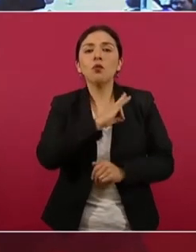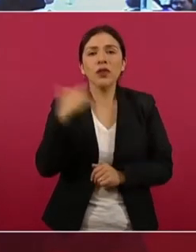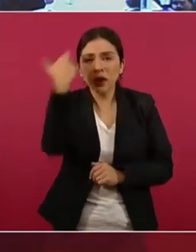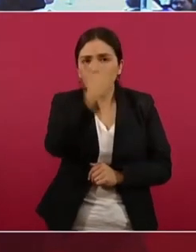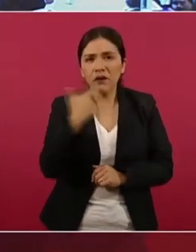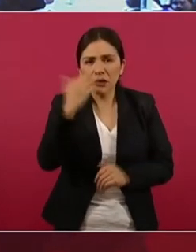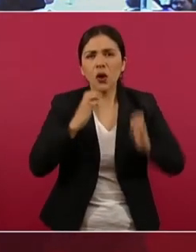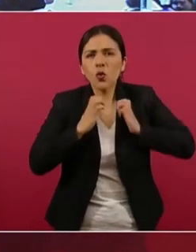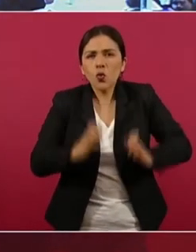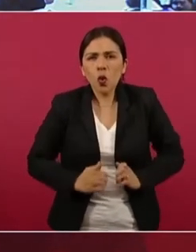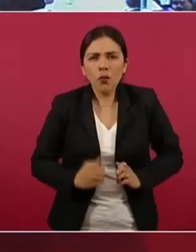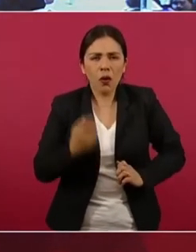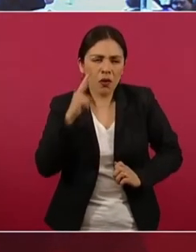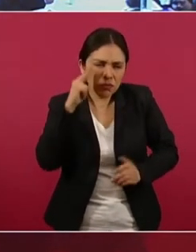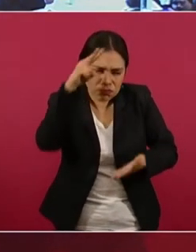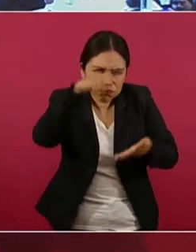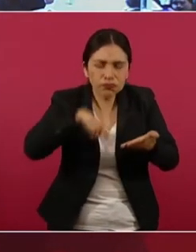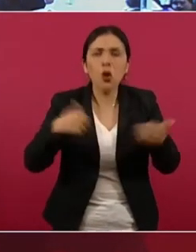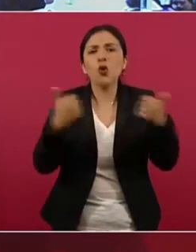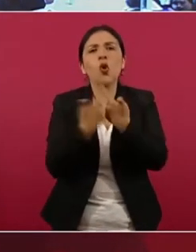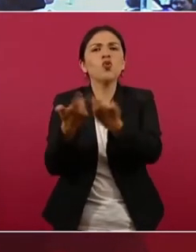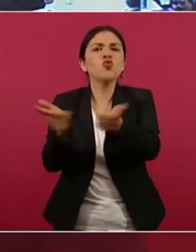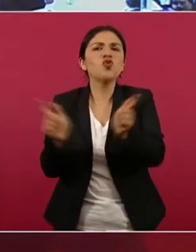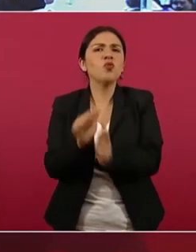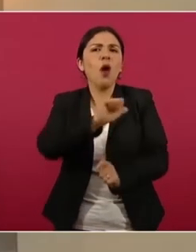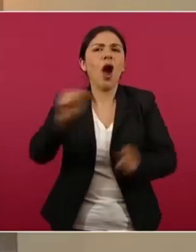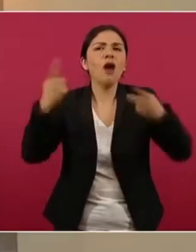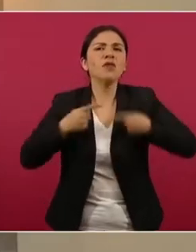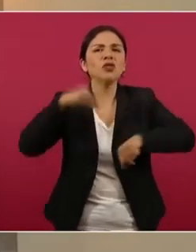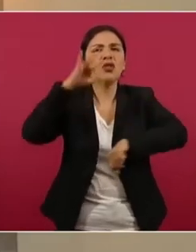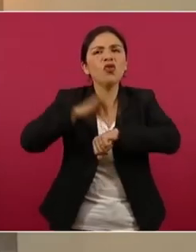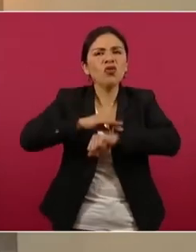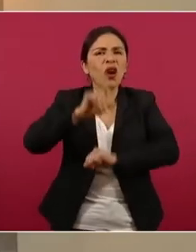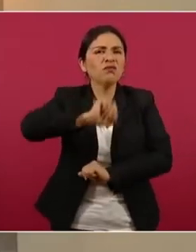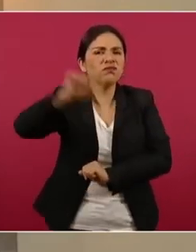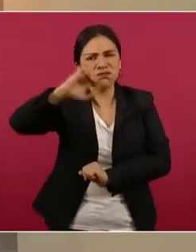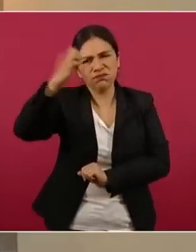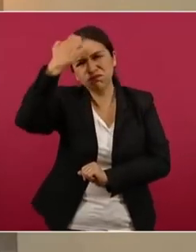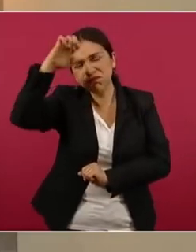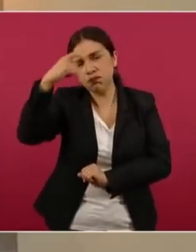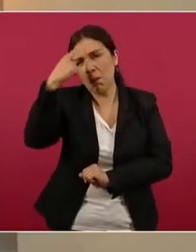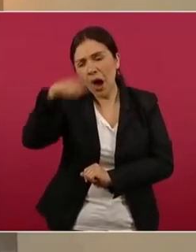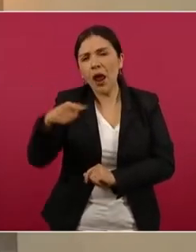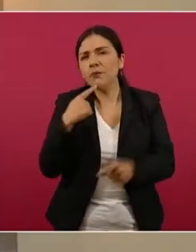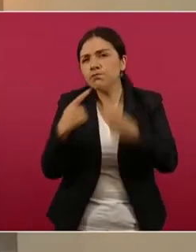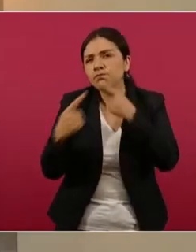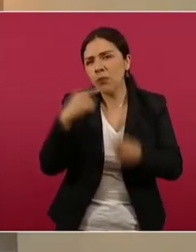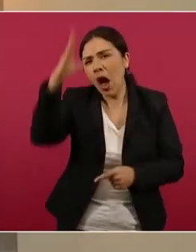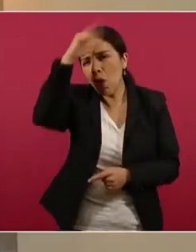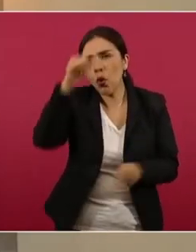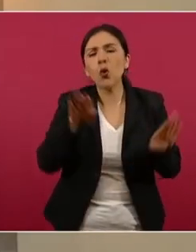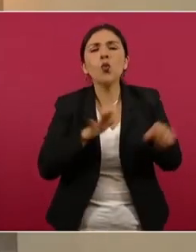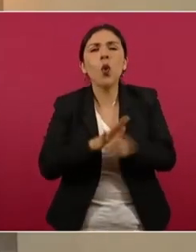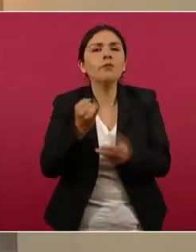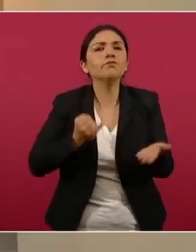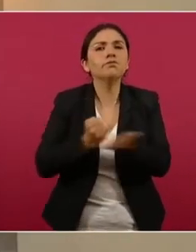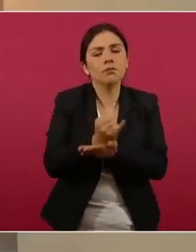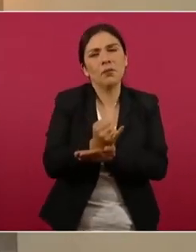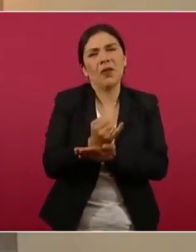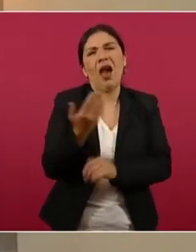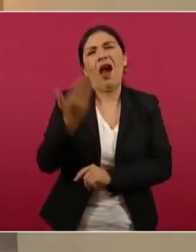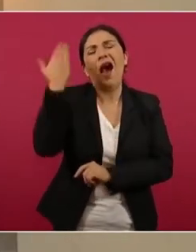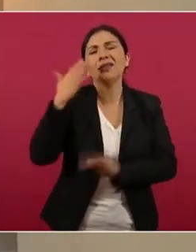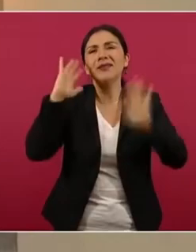del cuerpo a través del grupo de expertos y expertas médicas para la homologación de dictámenes forenses antes